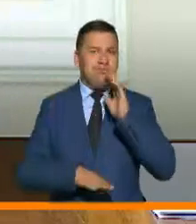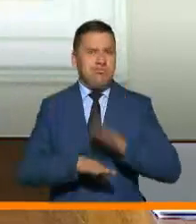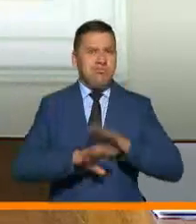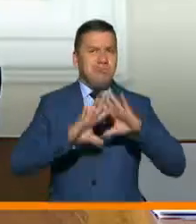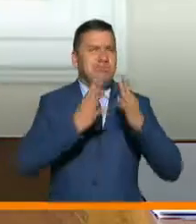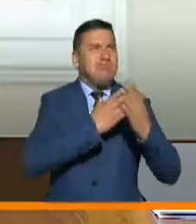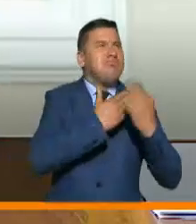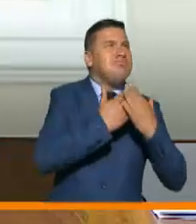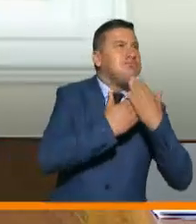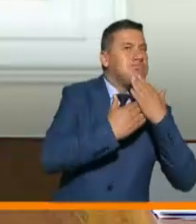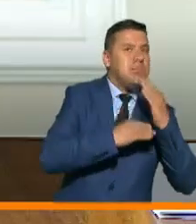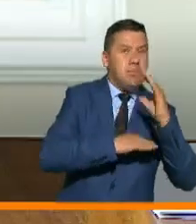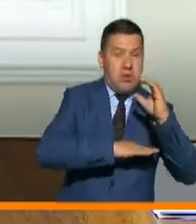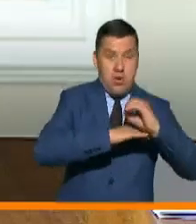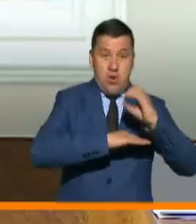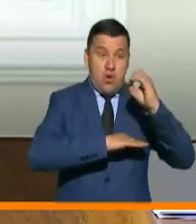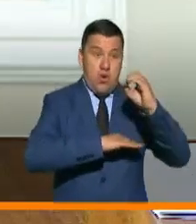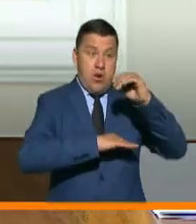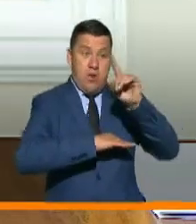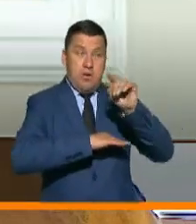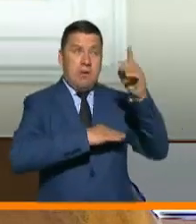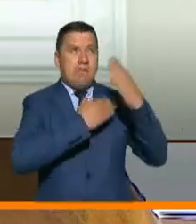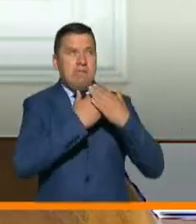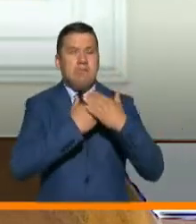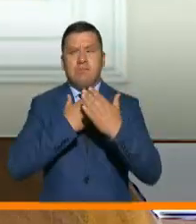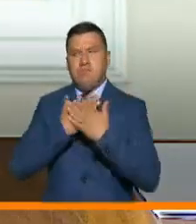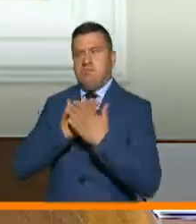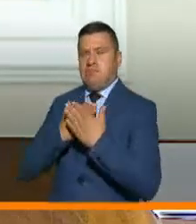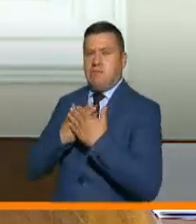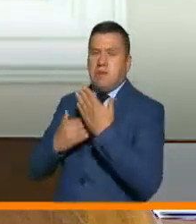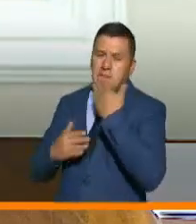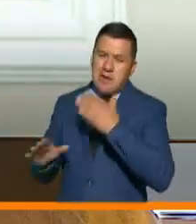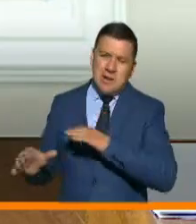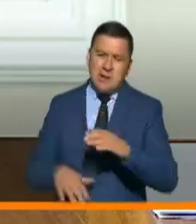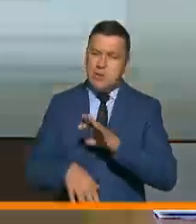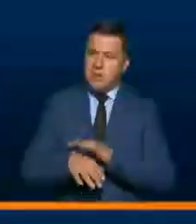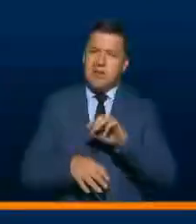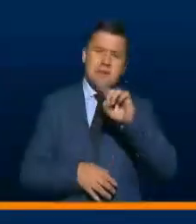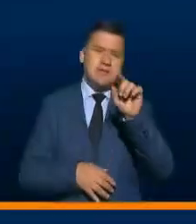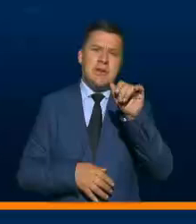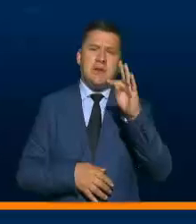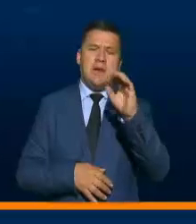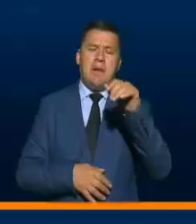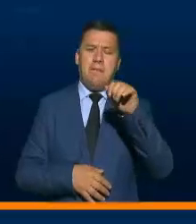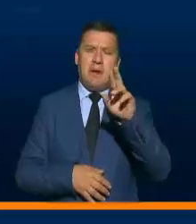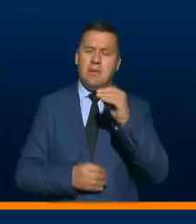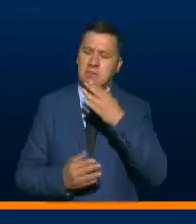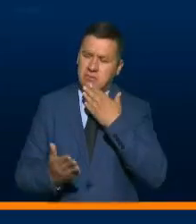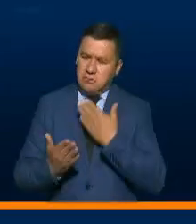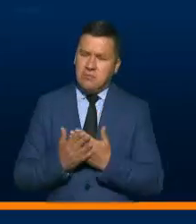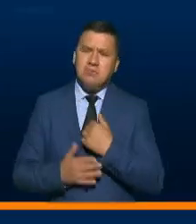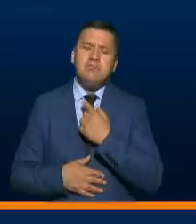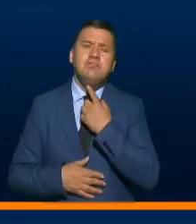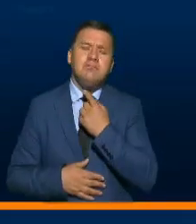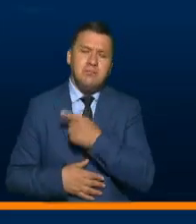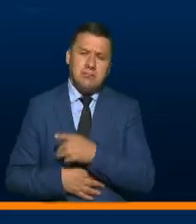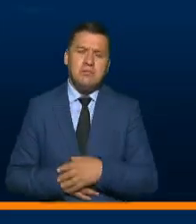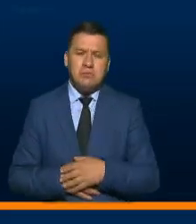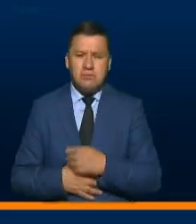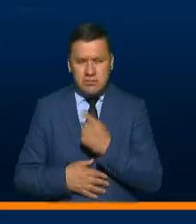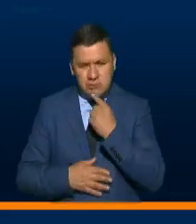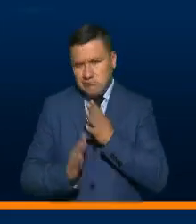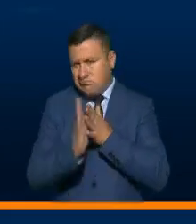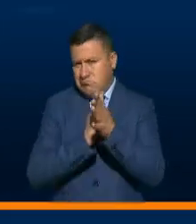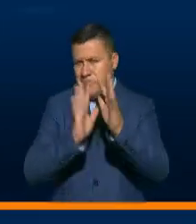globales por parte de la OMS para que tengamos las mejores acciones. Doctor Santamaría, muchísimas gracias y me gustaría también que usted le